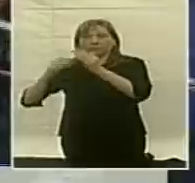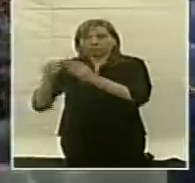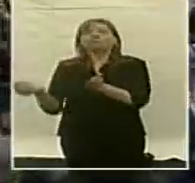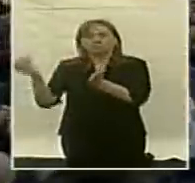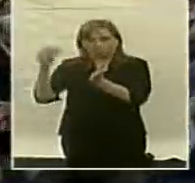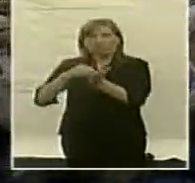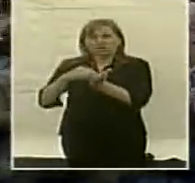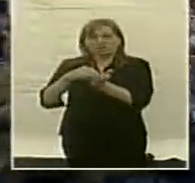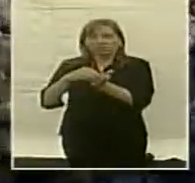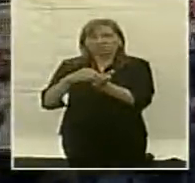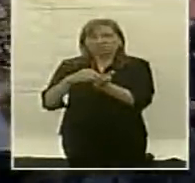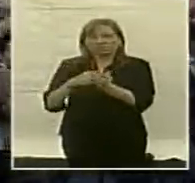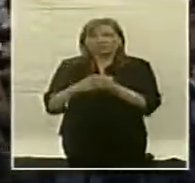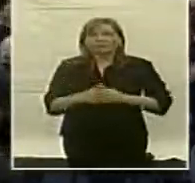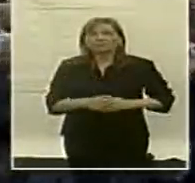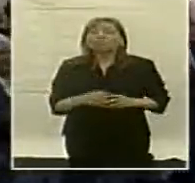y también